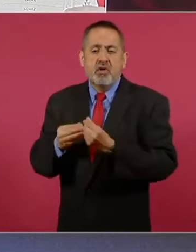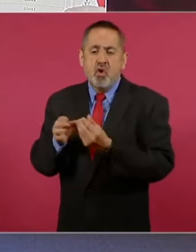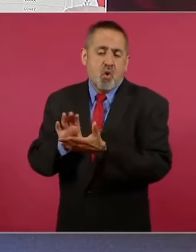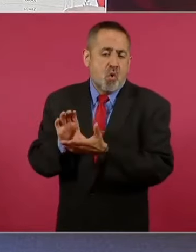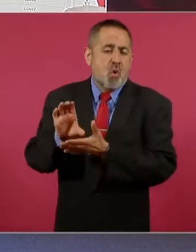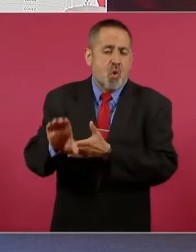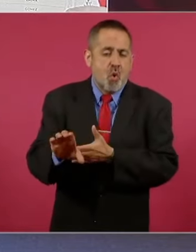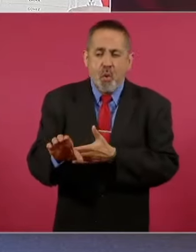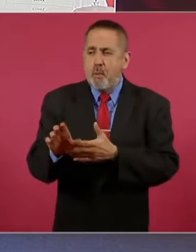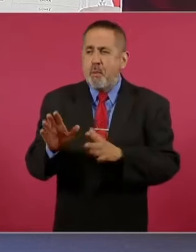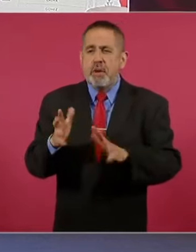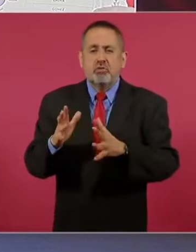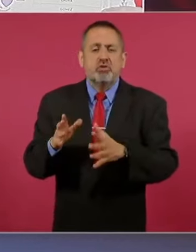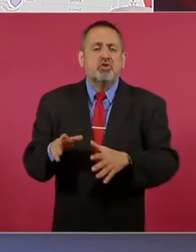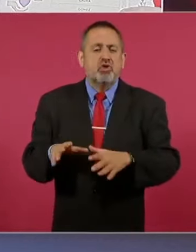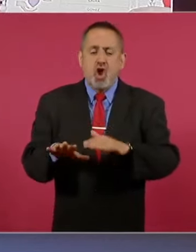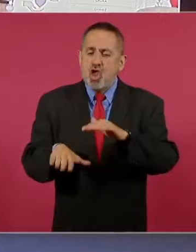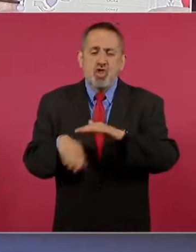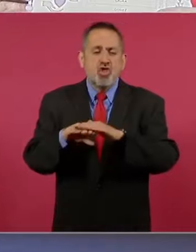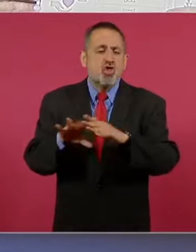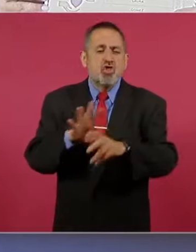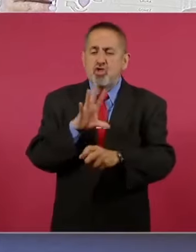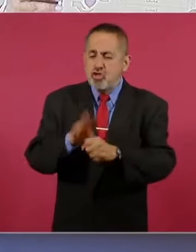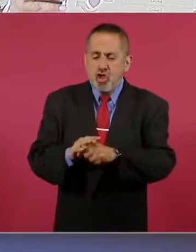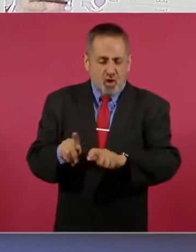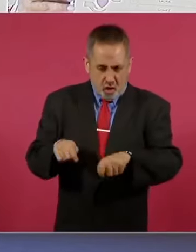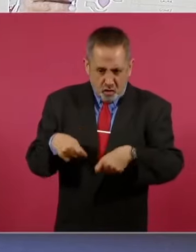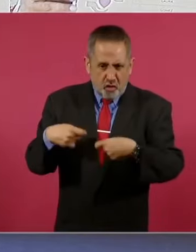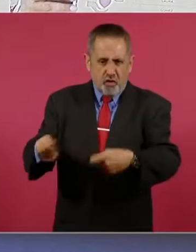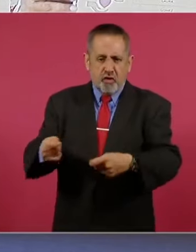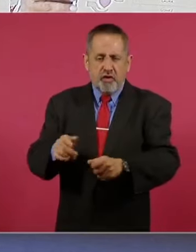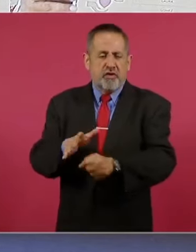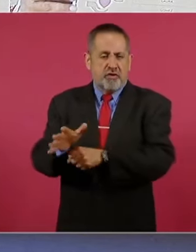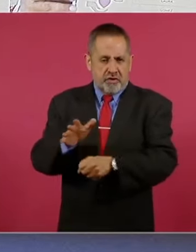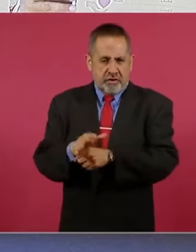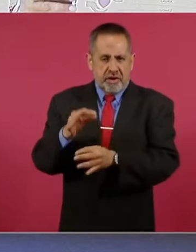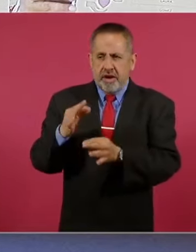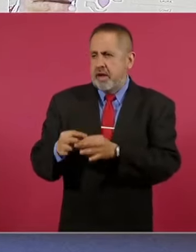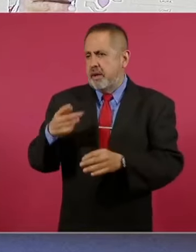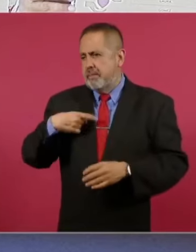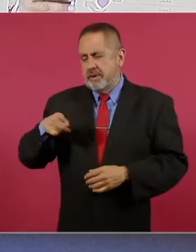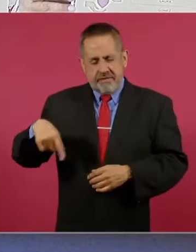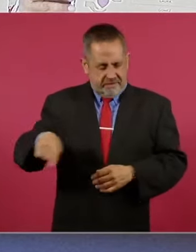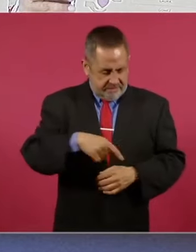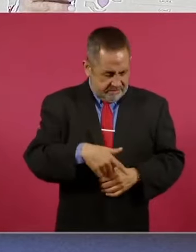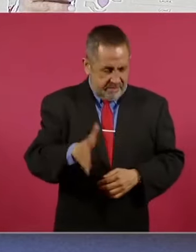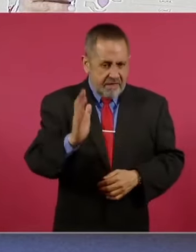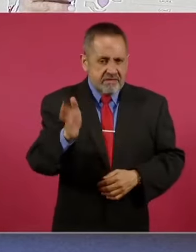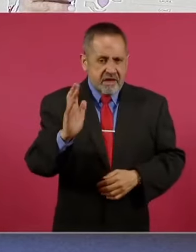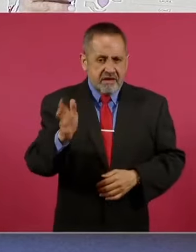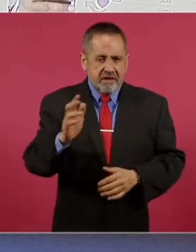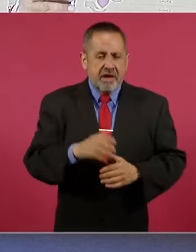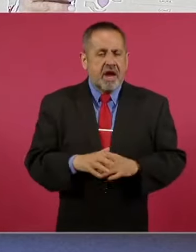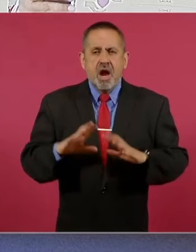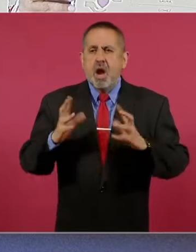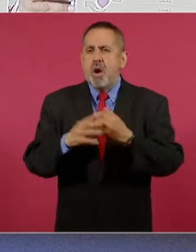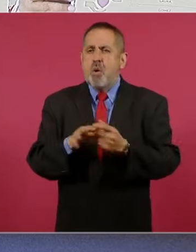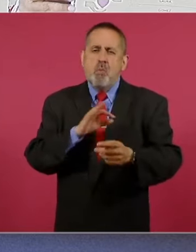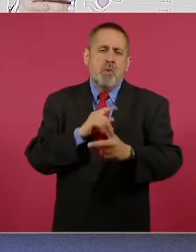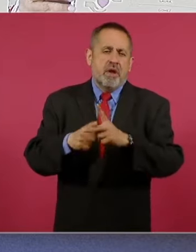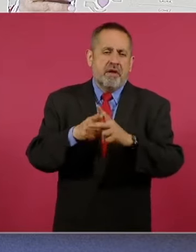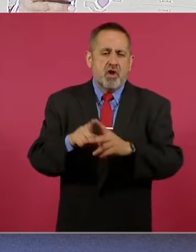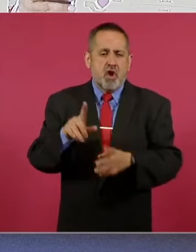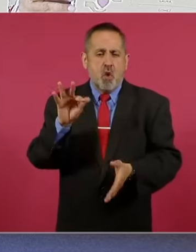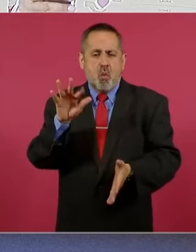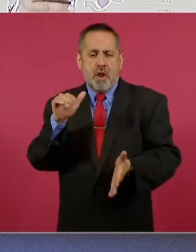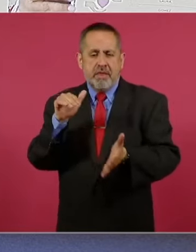entregado prácticamente todo a los damnificados. Un promedio de 40